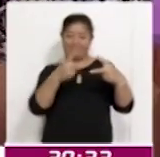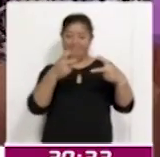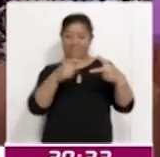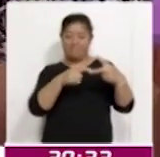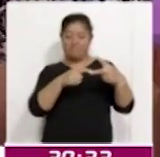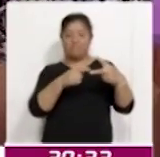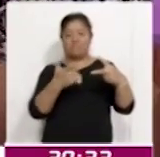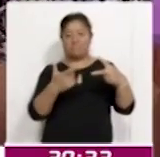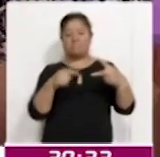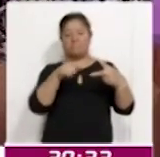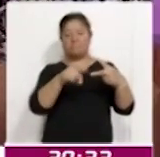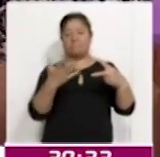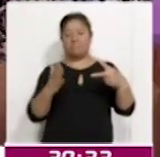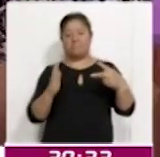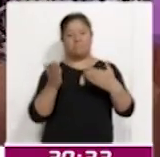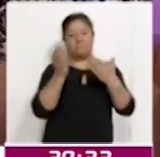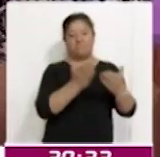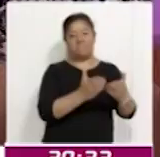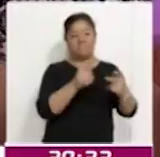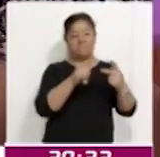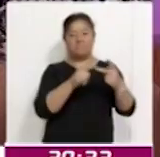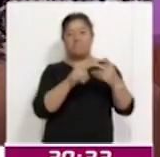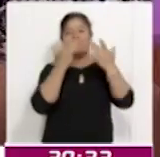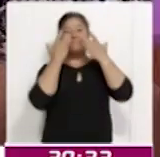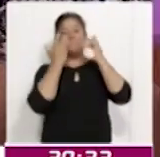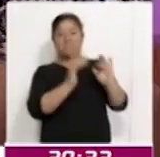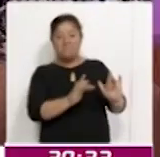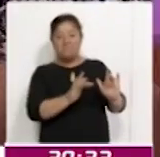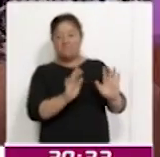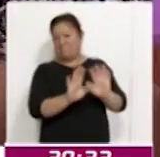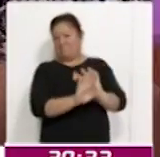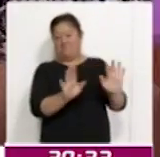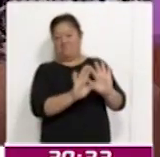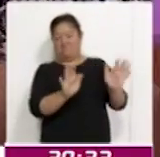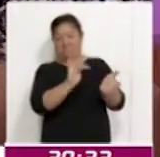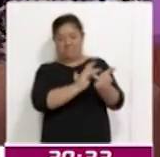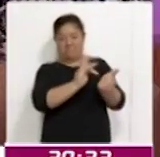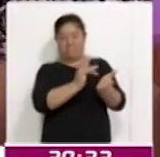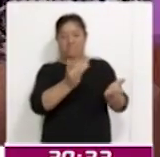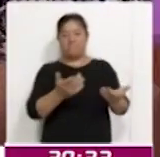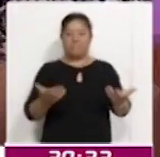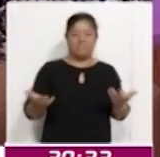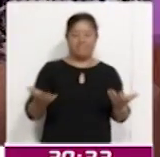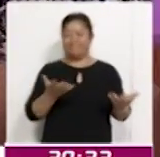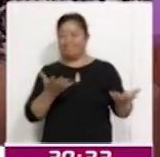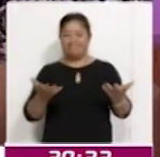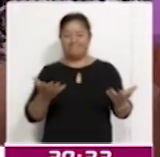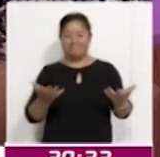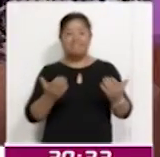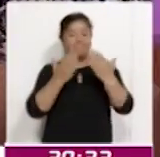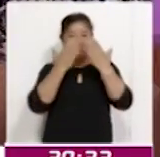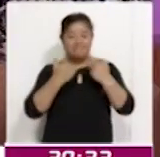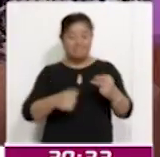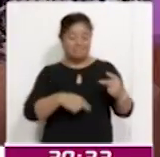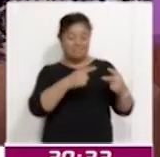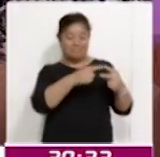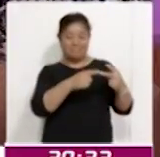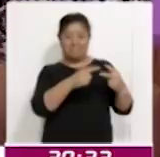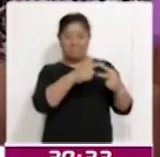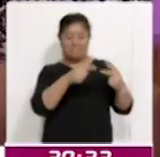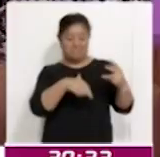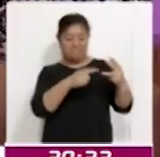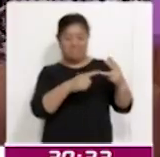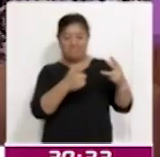electa, presenta su renuncia, es decir, no quiere ejercer el cargo, y en ese sentido, al no contar con una suplencia,